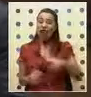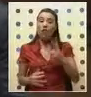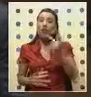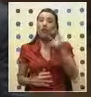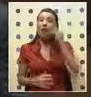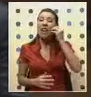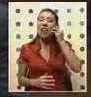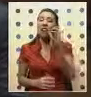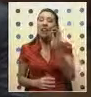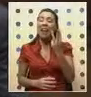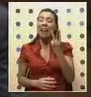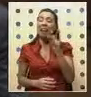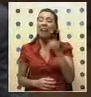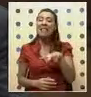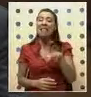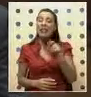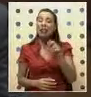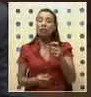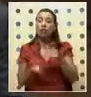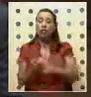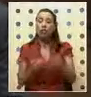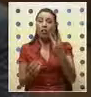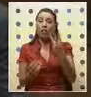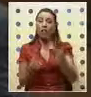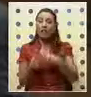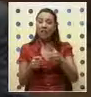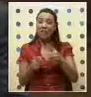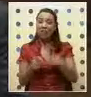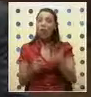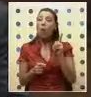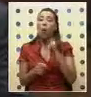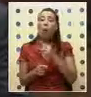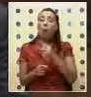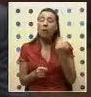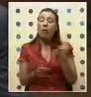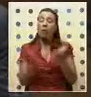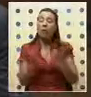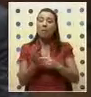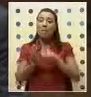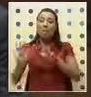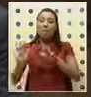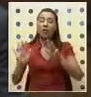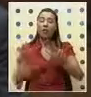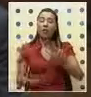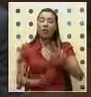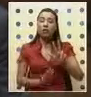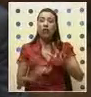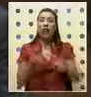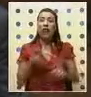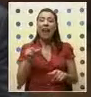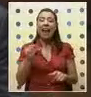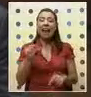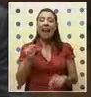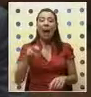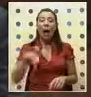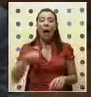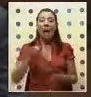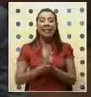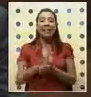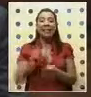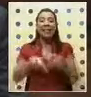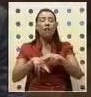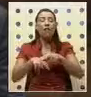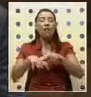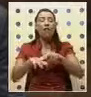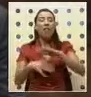nietos. Se casó tres veces. La última de ellas, en 1998, con Gracia Machel, viuda del líder